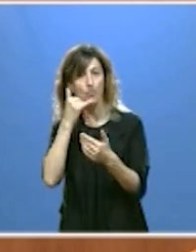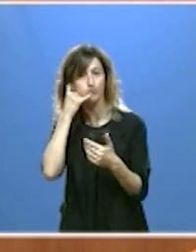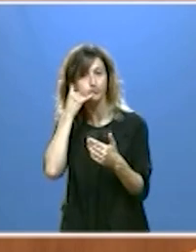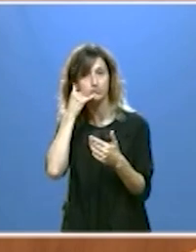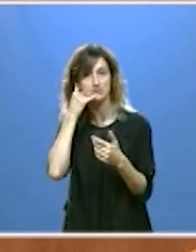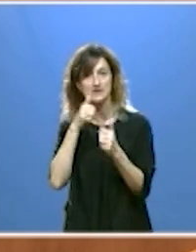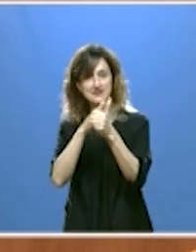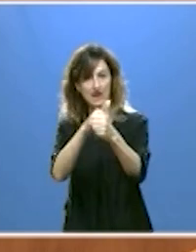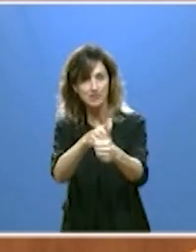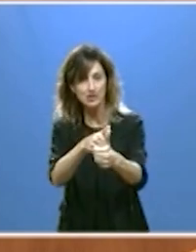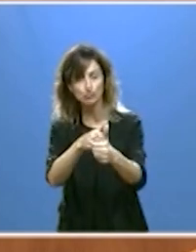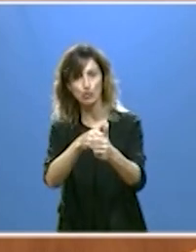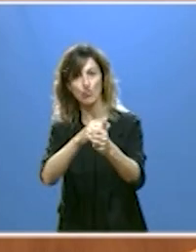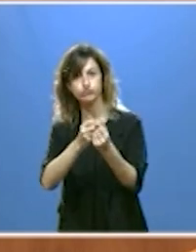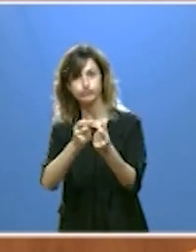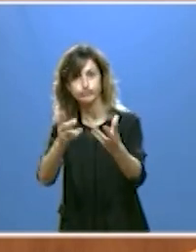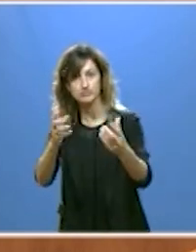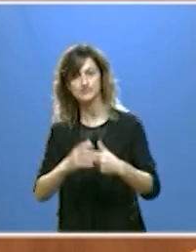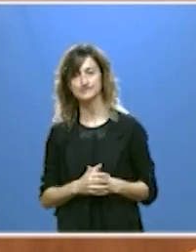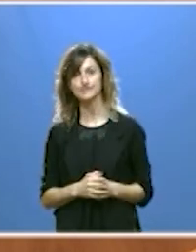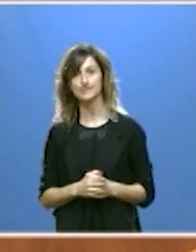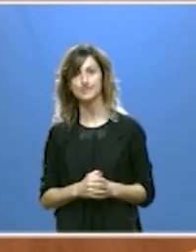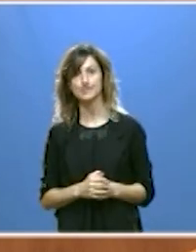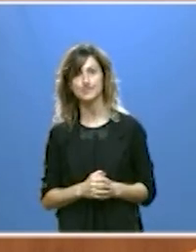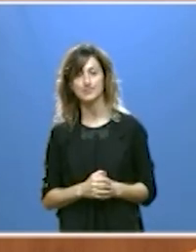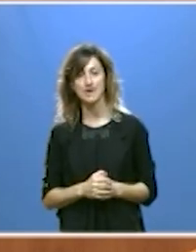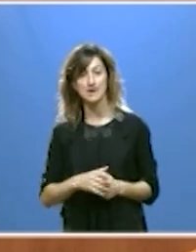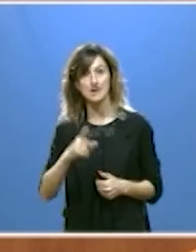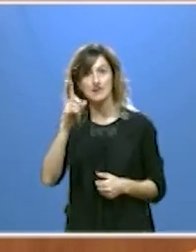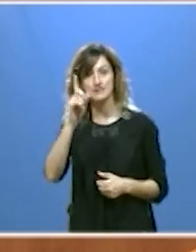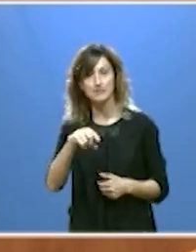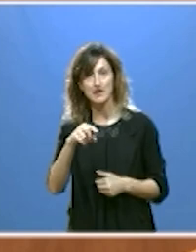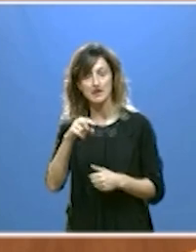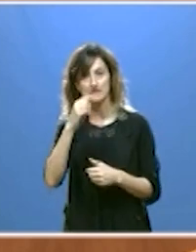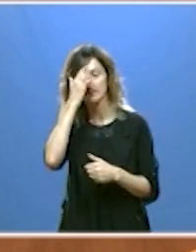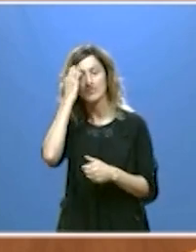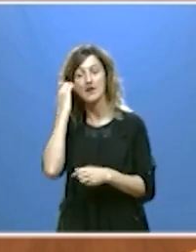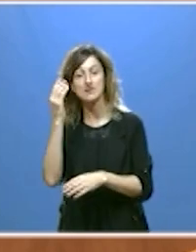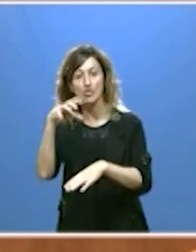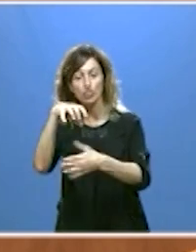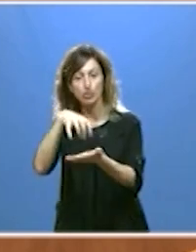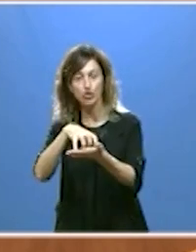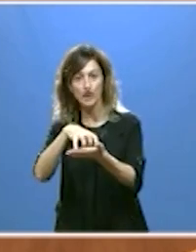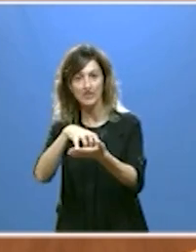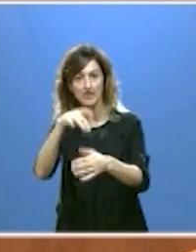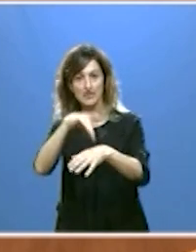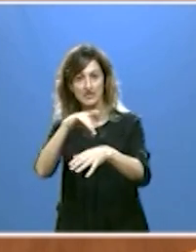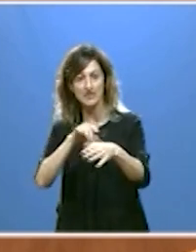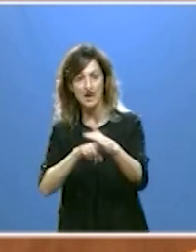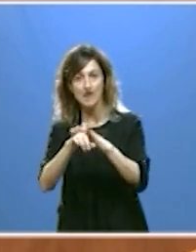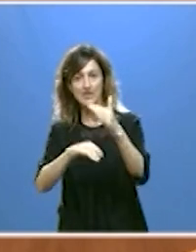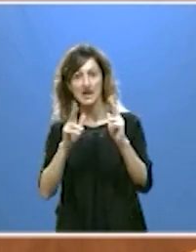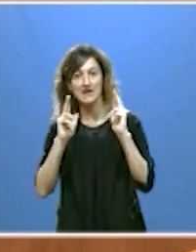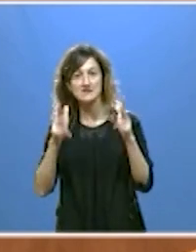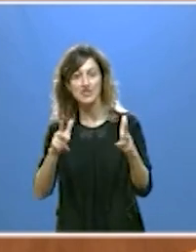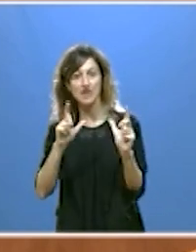personalizado entre otras prestaciones instalando estaciones de telemedicina avanzada en todas las residencias de la